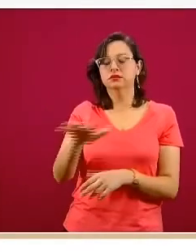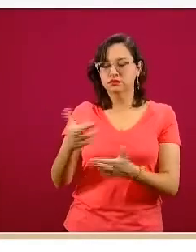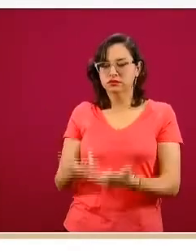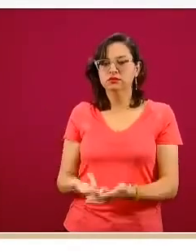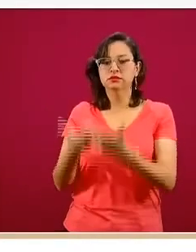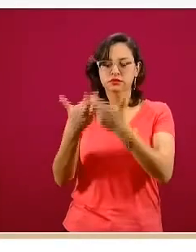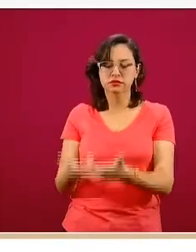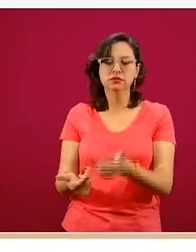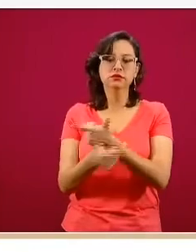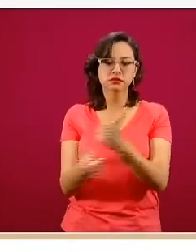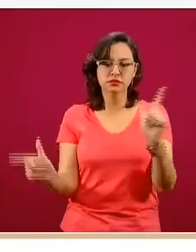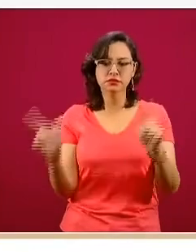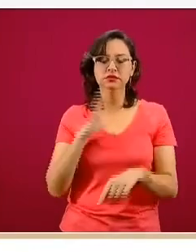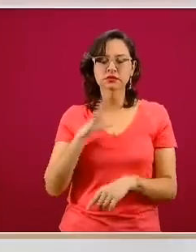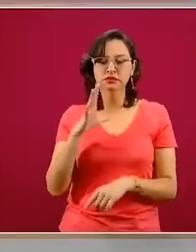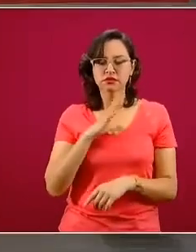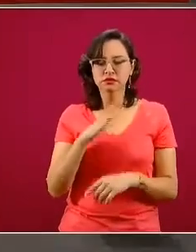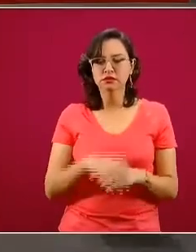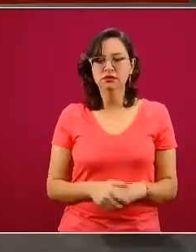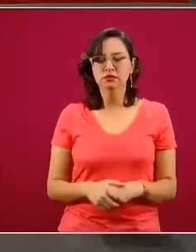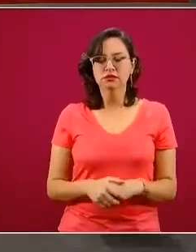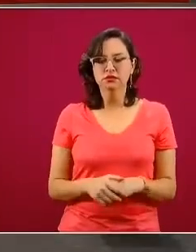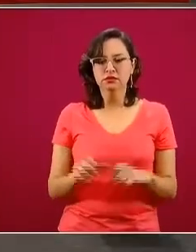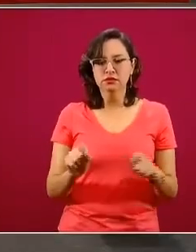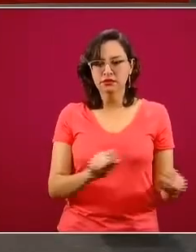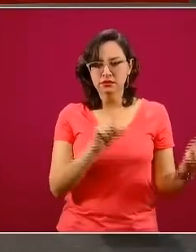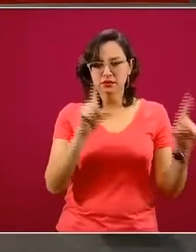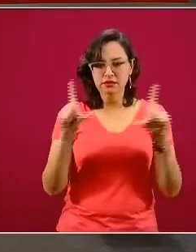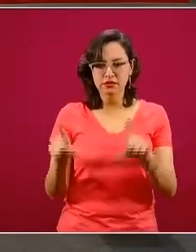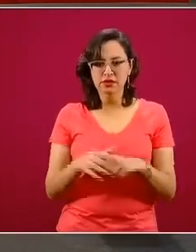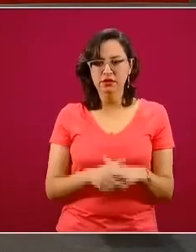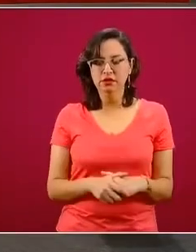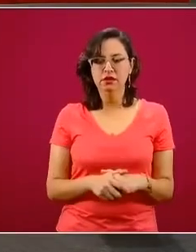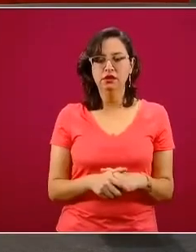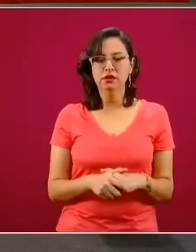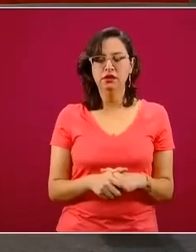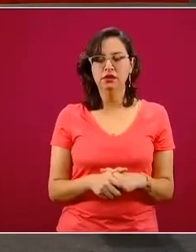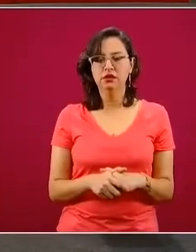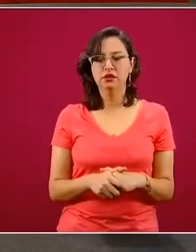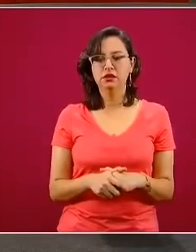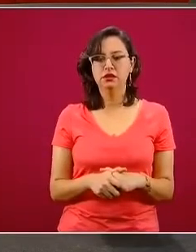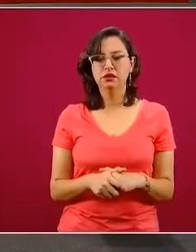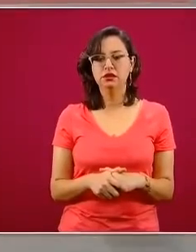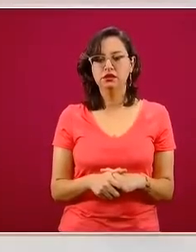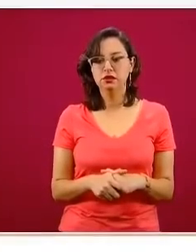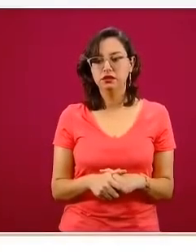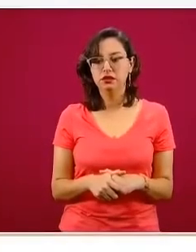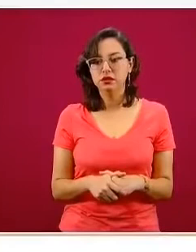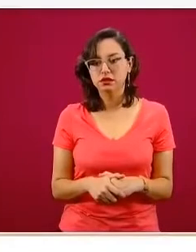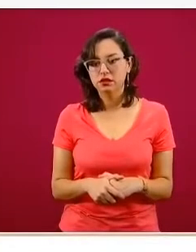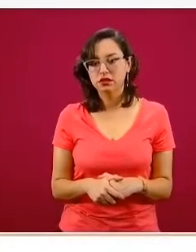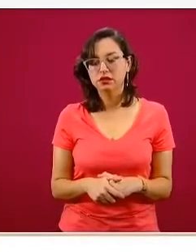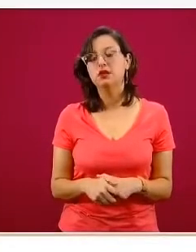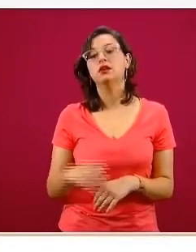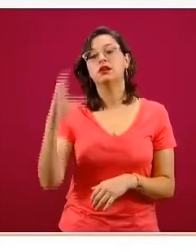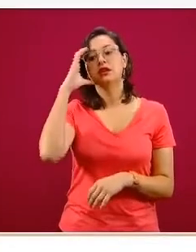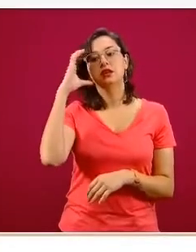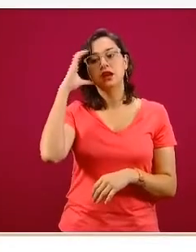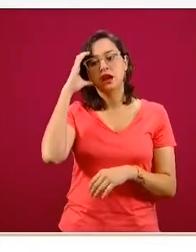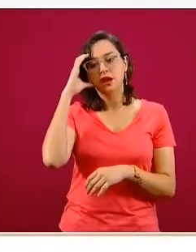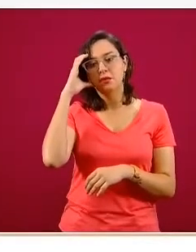bastante amplia. En la siguiente diapositiva, tenemos ahora la distribución de las camas con ventilador,